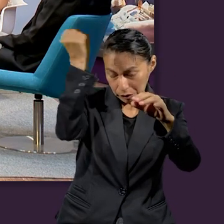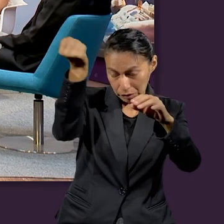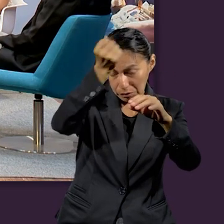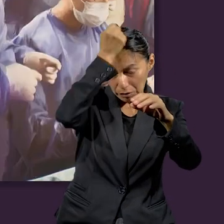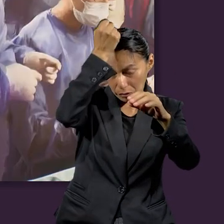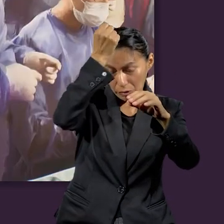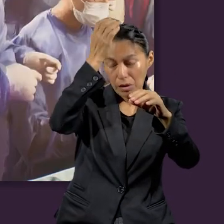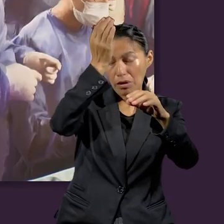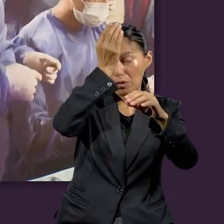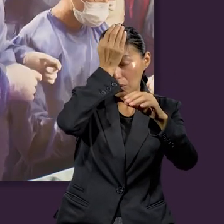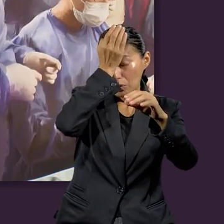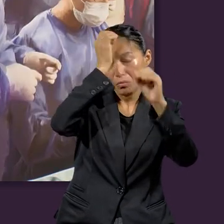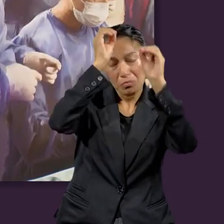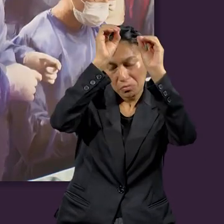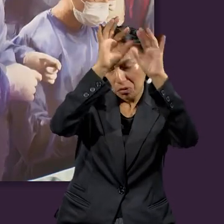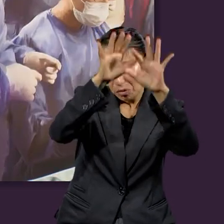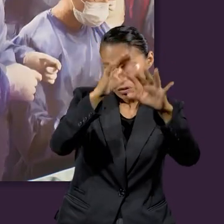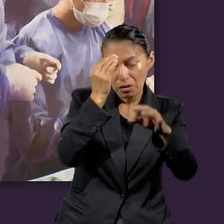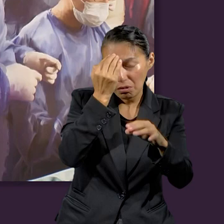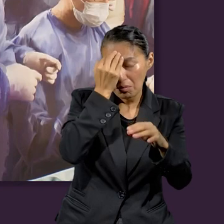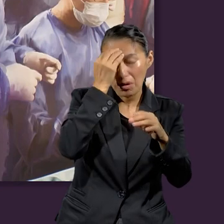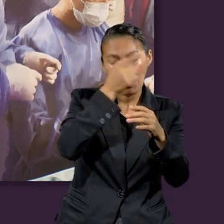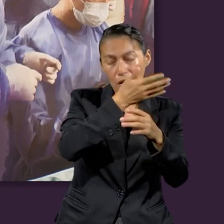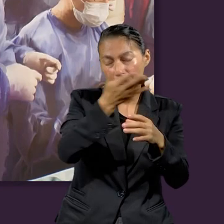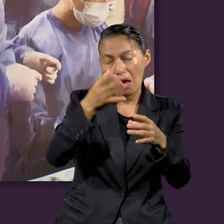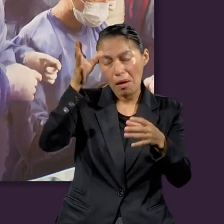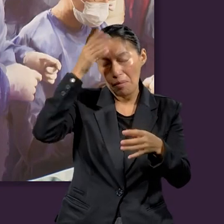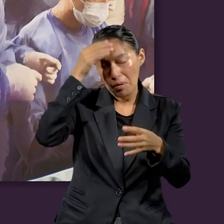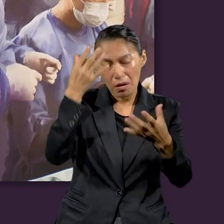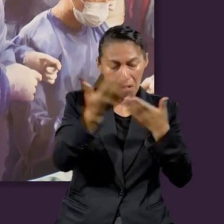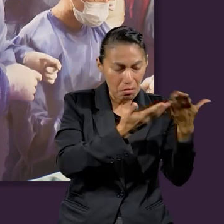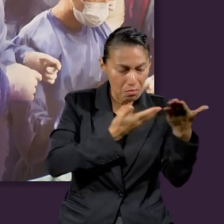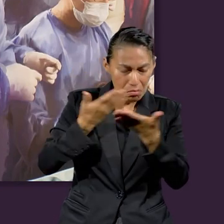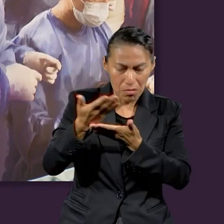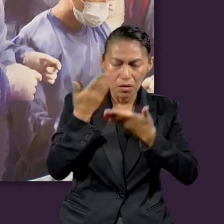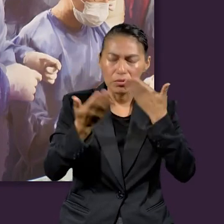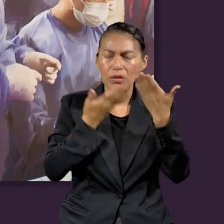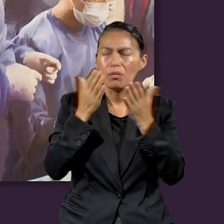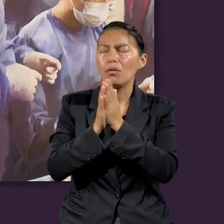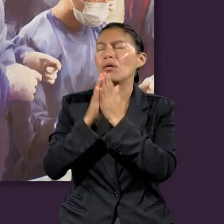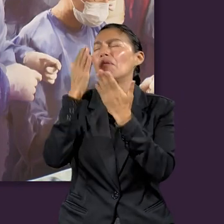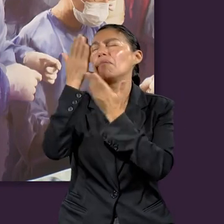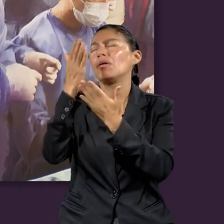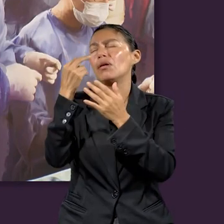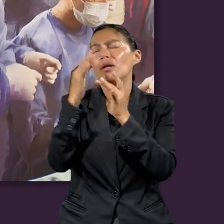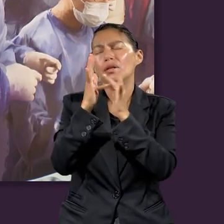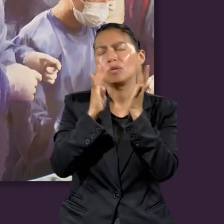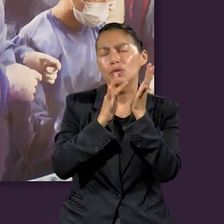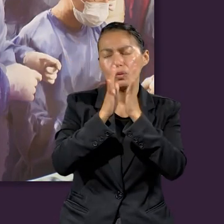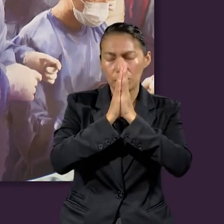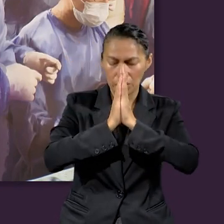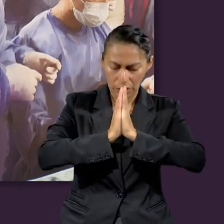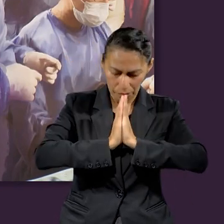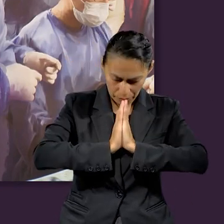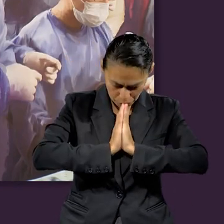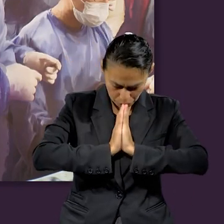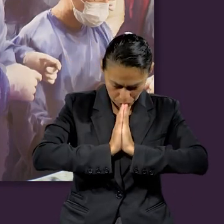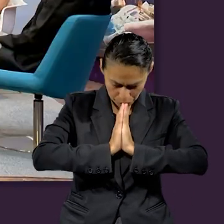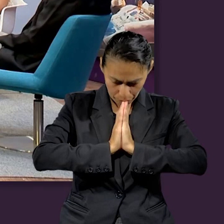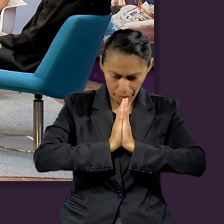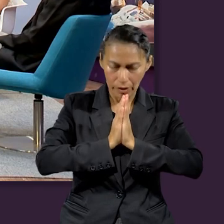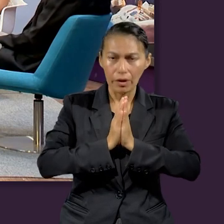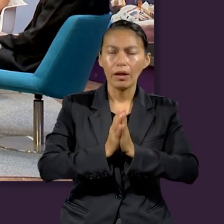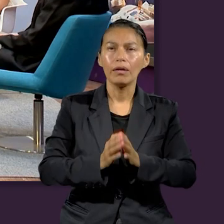conocimiento, Señor, y la sabiduría para juntos poder estudiar tu palabra. Todo eso se lo pido en nombre de Cristo Jesús. Amén.